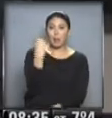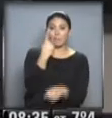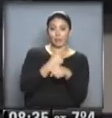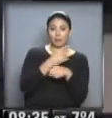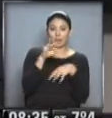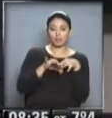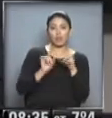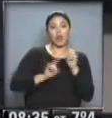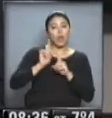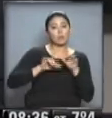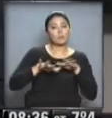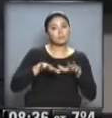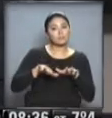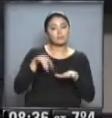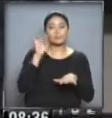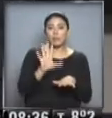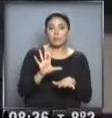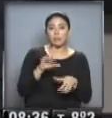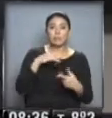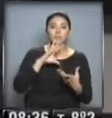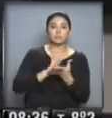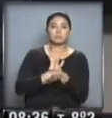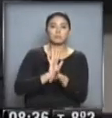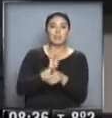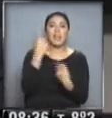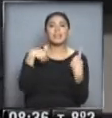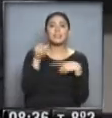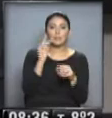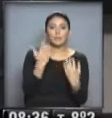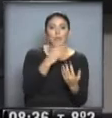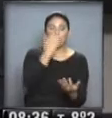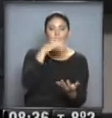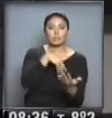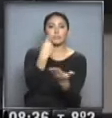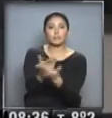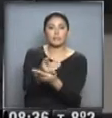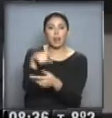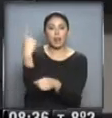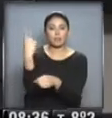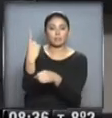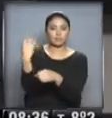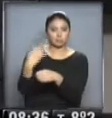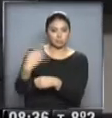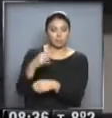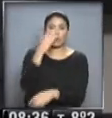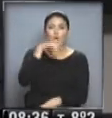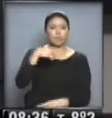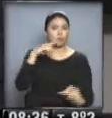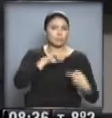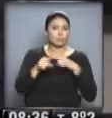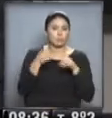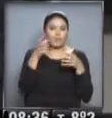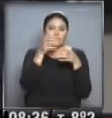algunos casos, va a ser simplemente un trámite para oficializar candidatos, pero en otro va a haber un fuerte debate